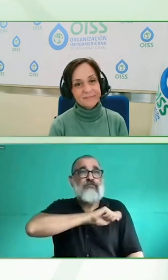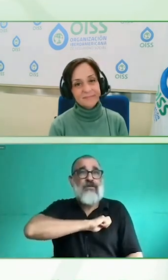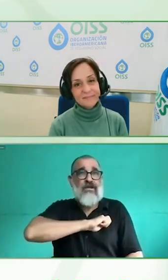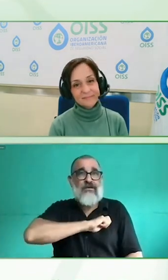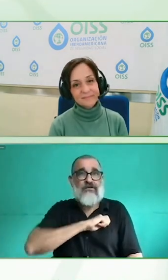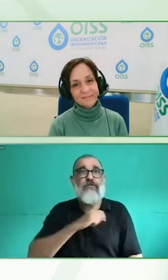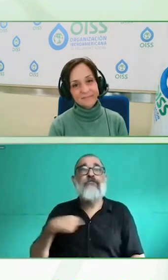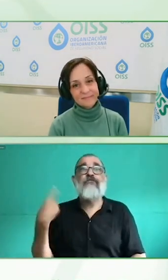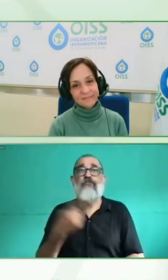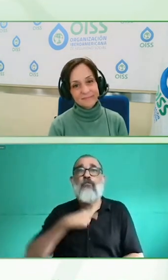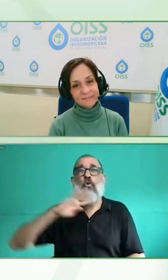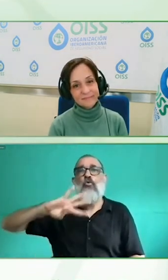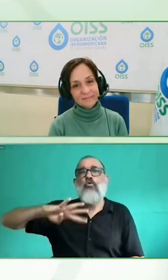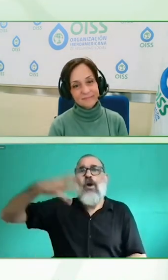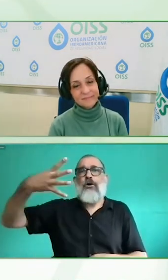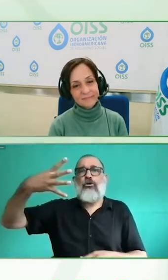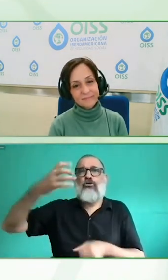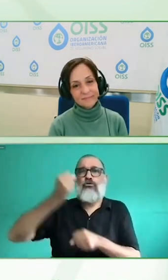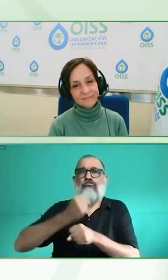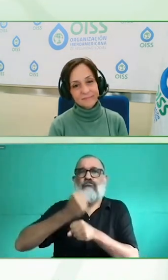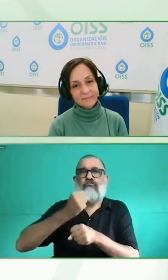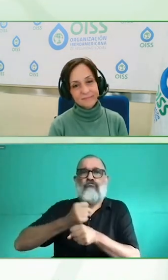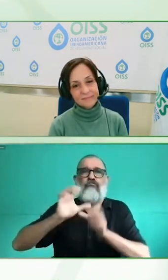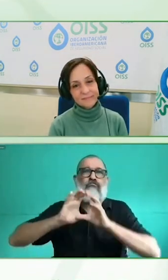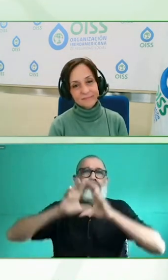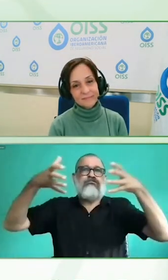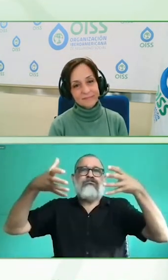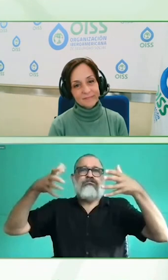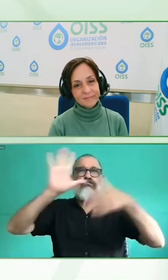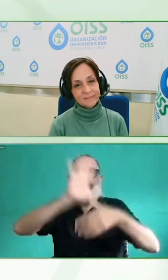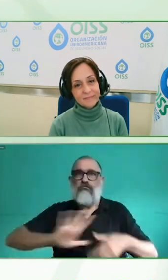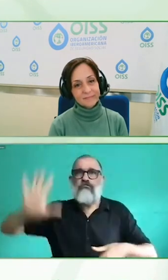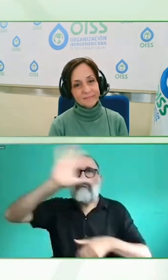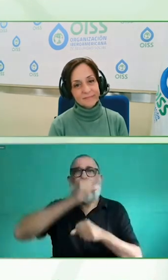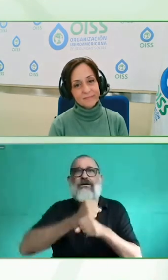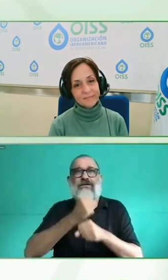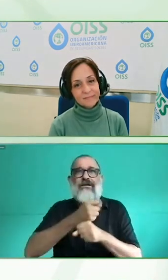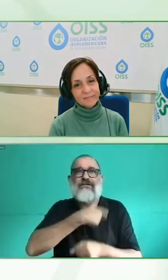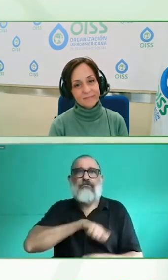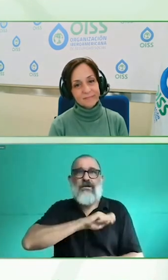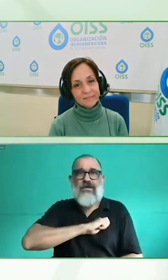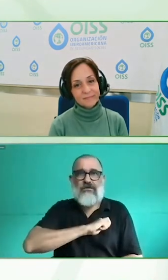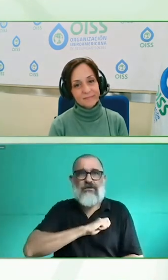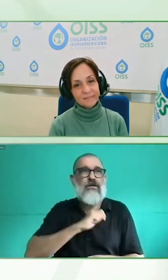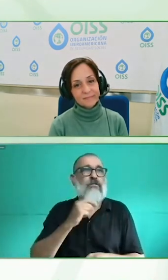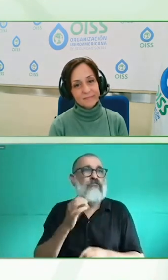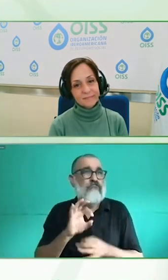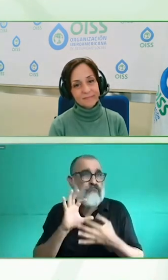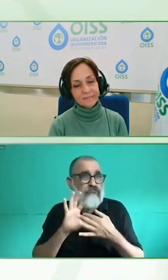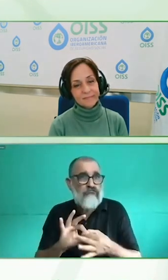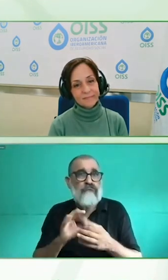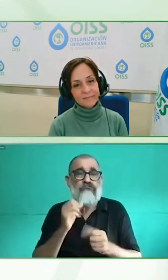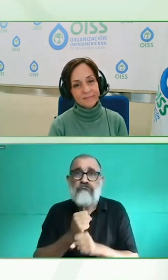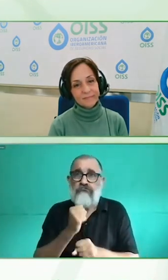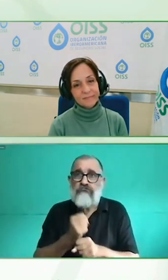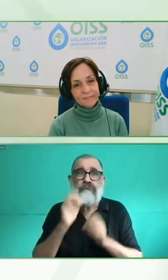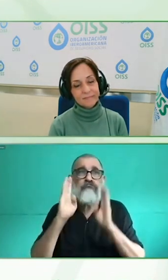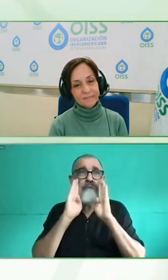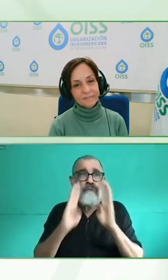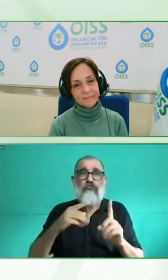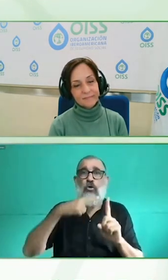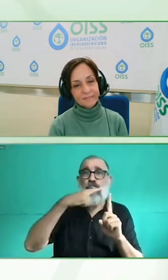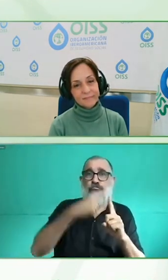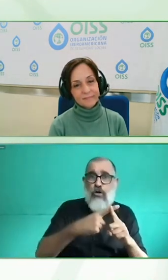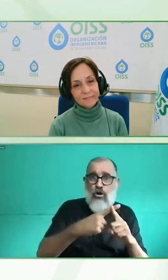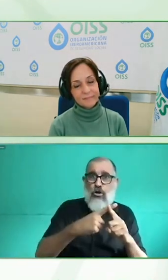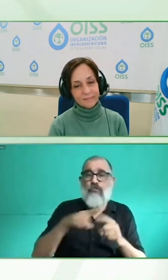esa capacidad de identificar las necesidades de los clientes, porque nosotros estamos ahí, pero sobre todo porque no entendemos una compañía como una compañía que emplea